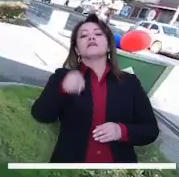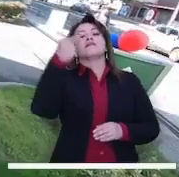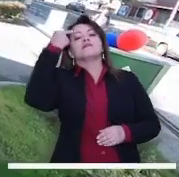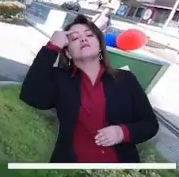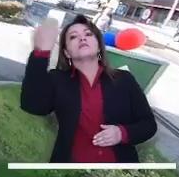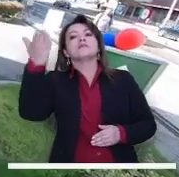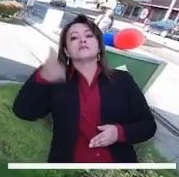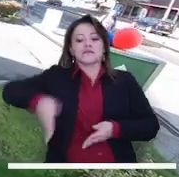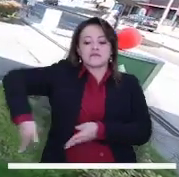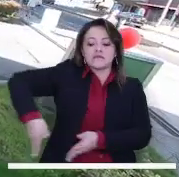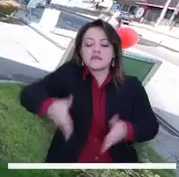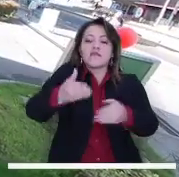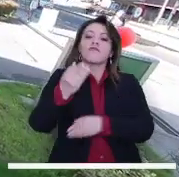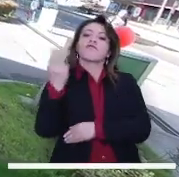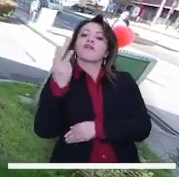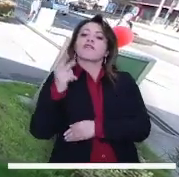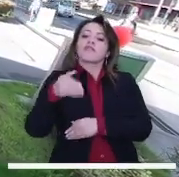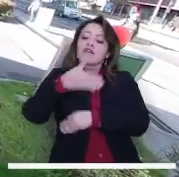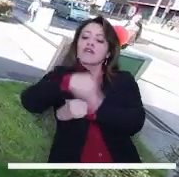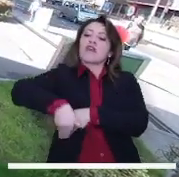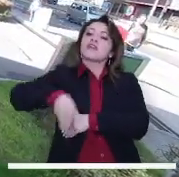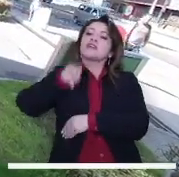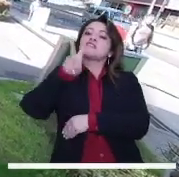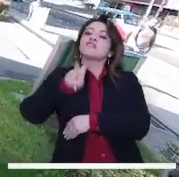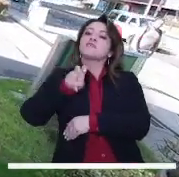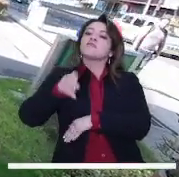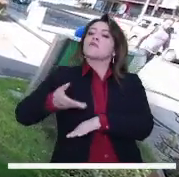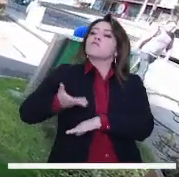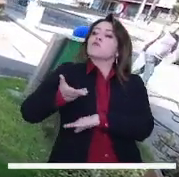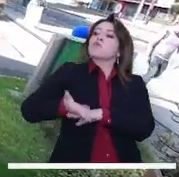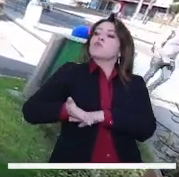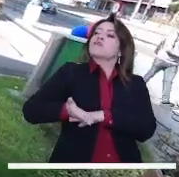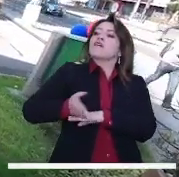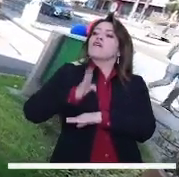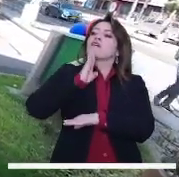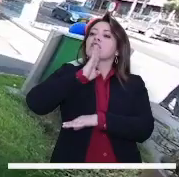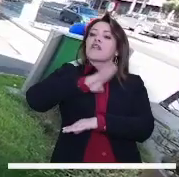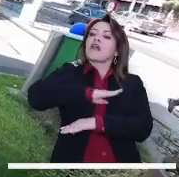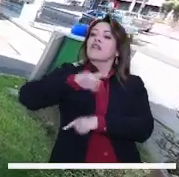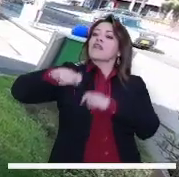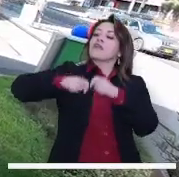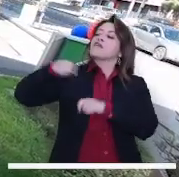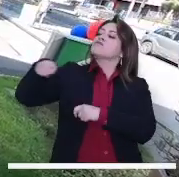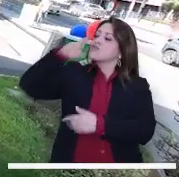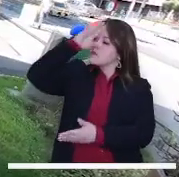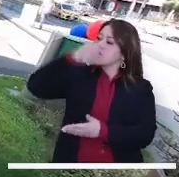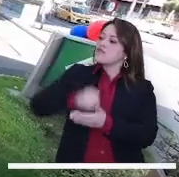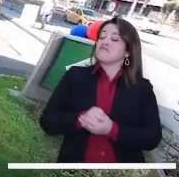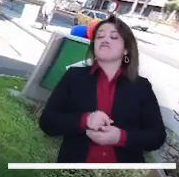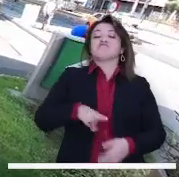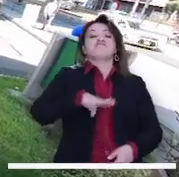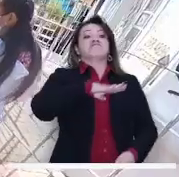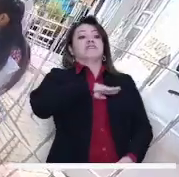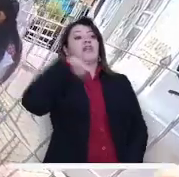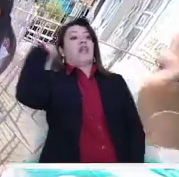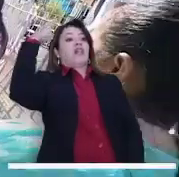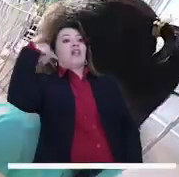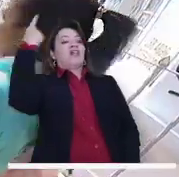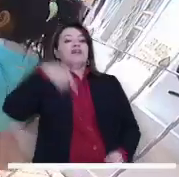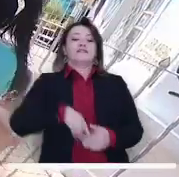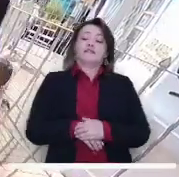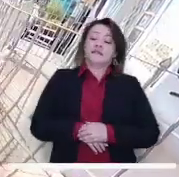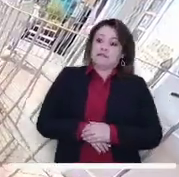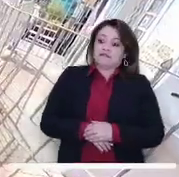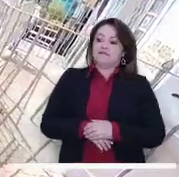¿Qué piensas tú del corredor verde que está proponiendo la alcaldesa de Bogotá, Claudia López? Que está loca. La